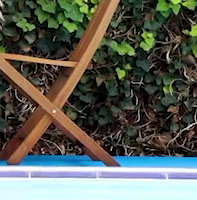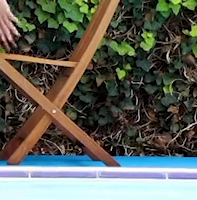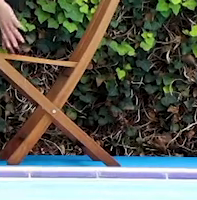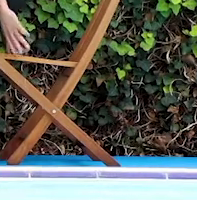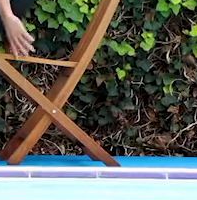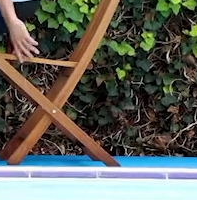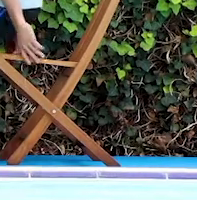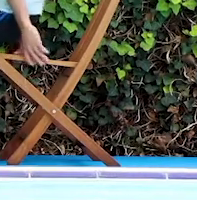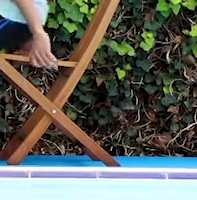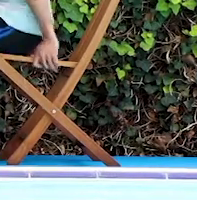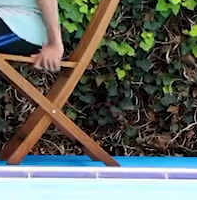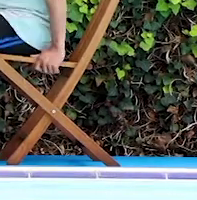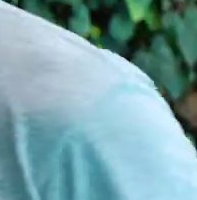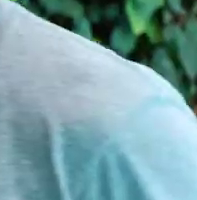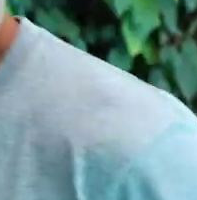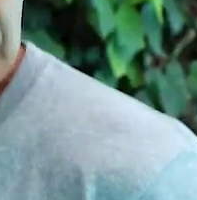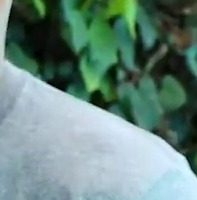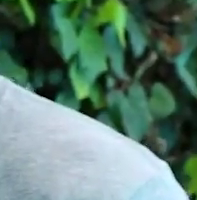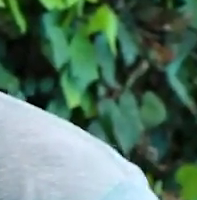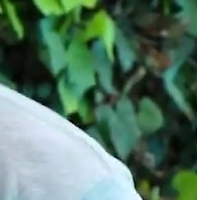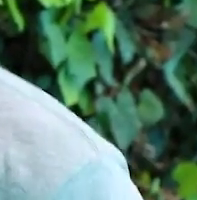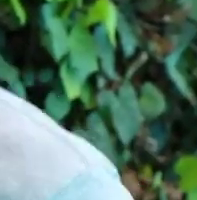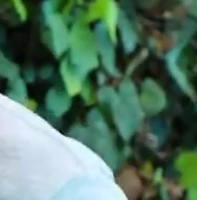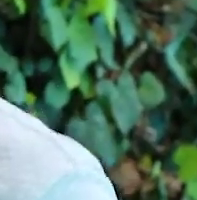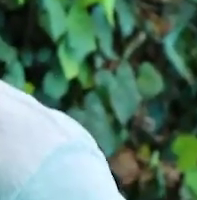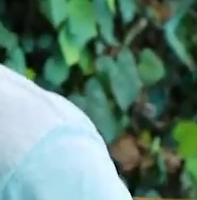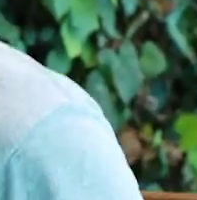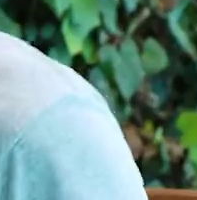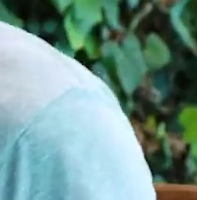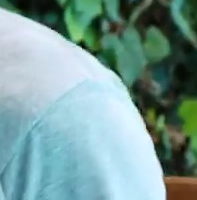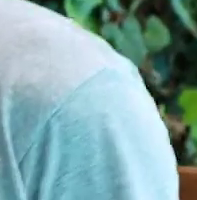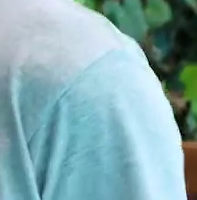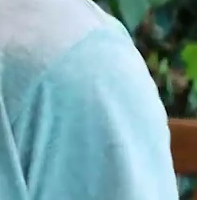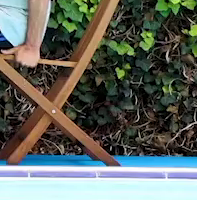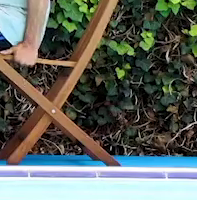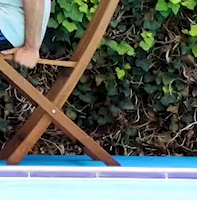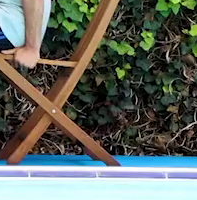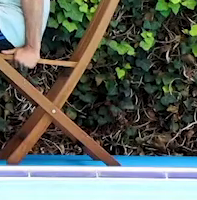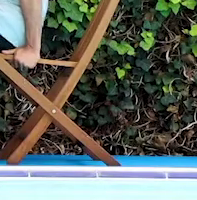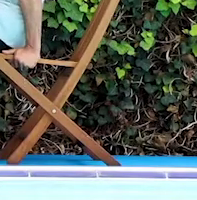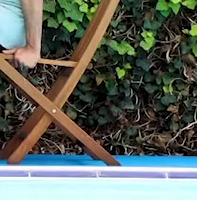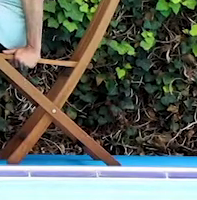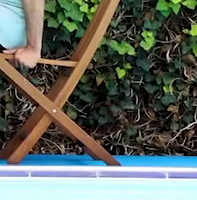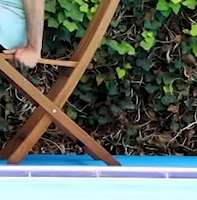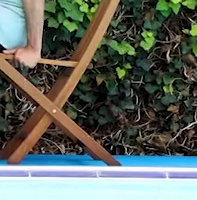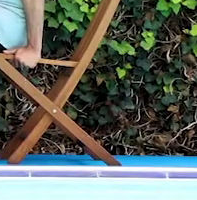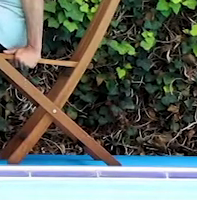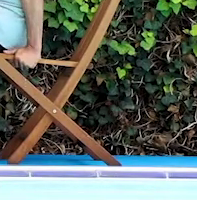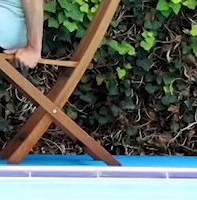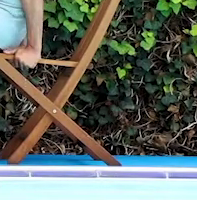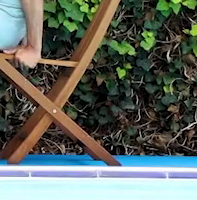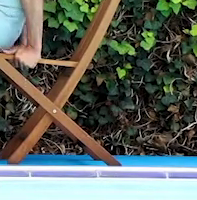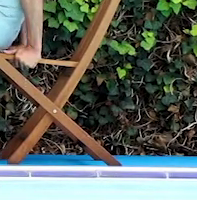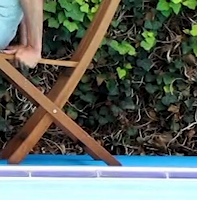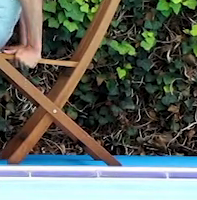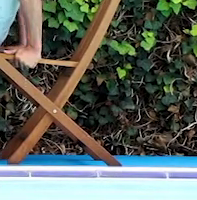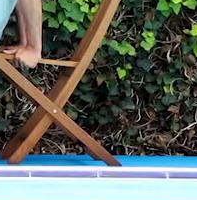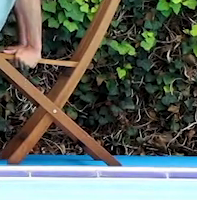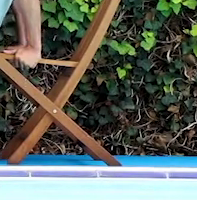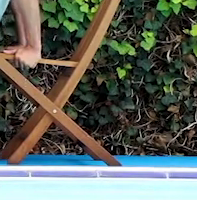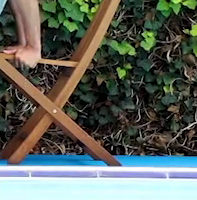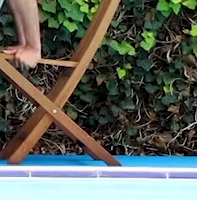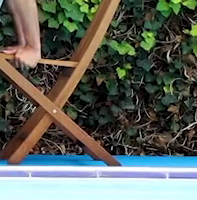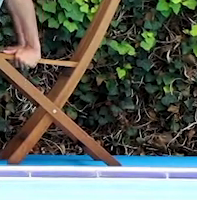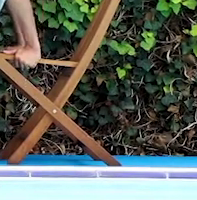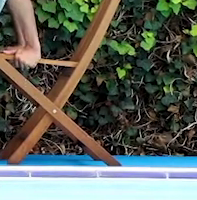en la silla o en el bote y nos vamos a agarrar de forma lateral, vamos a posicionar los pies y vamos